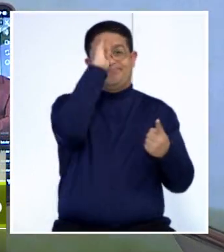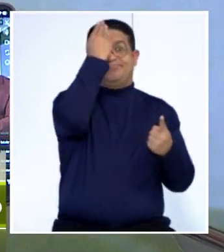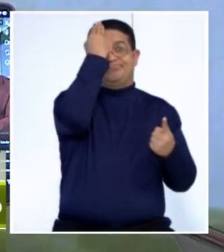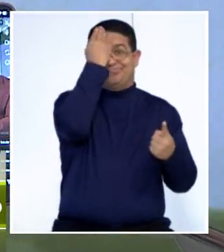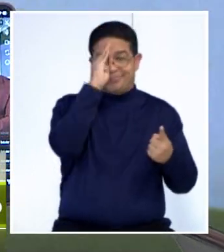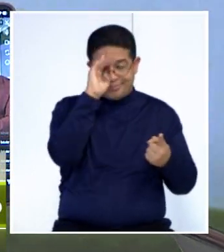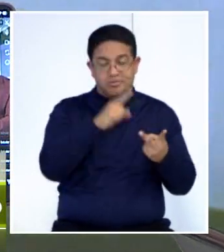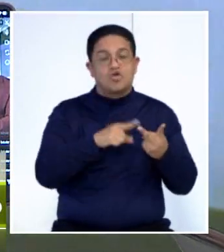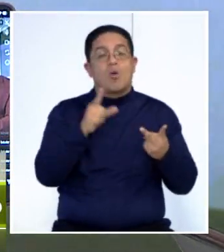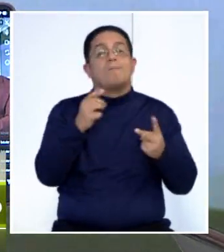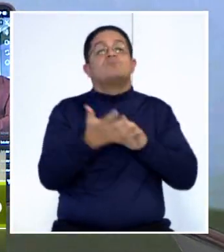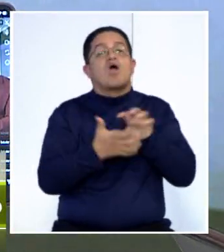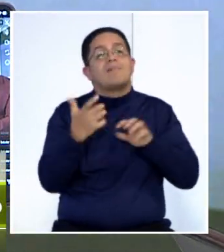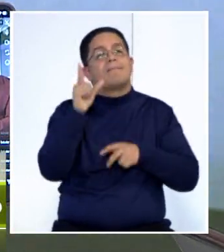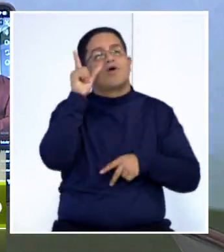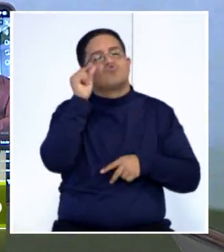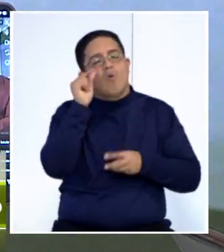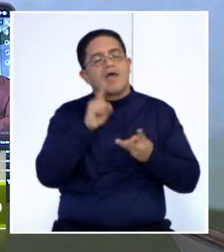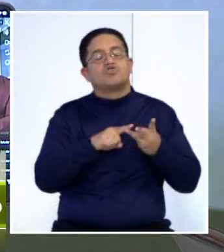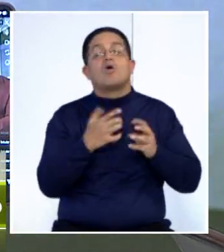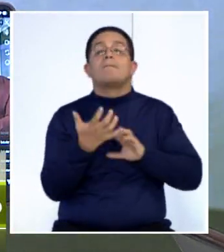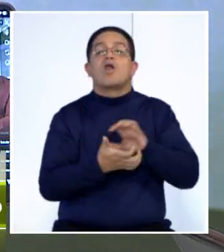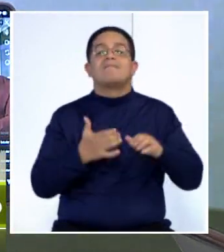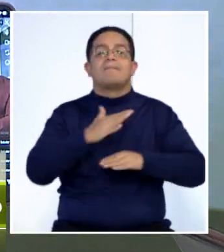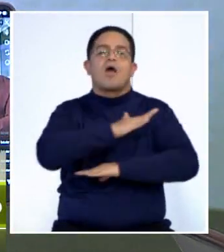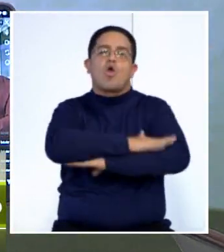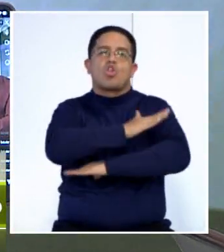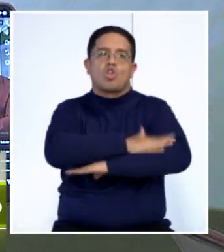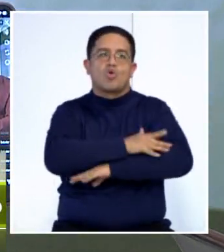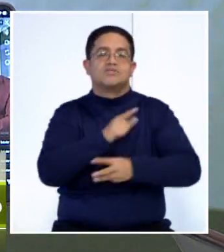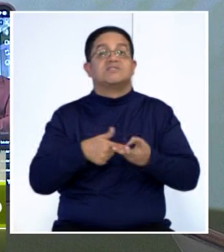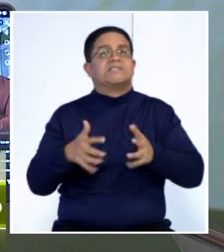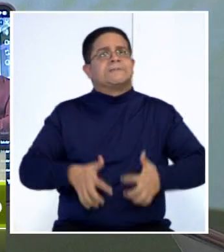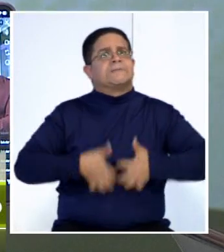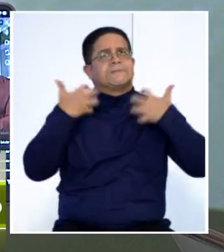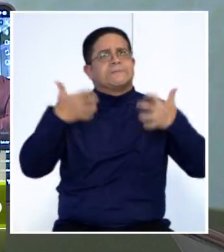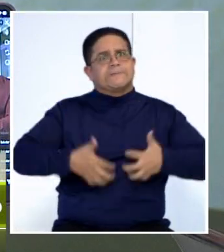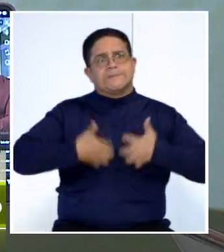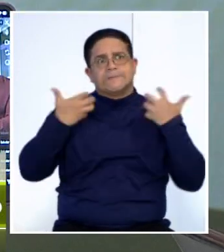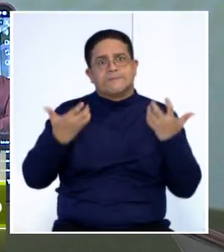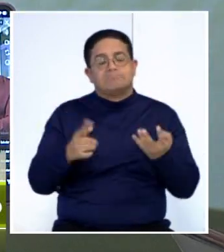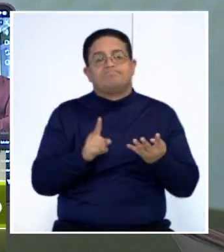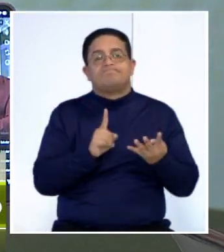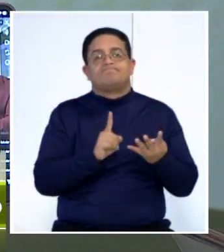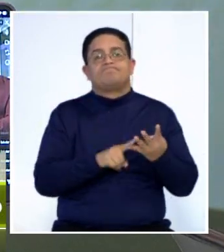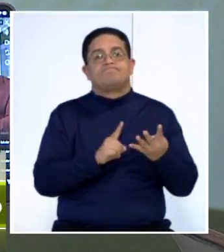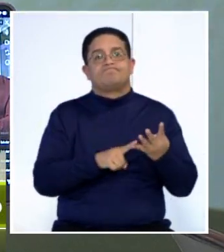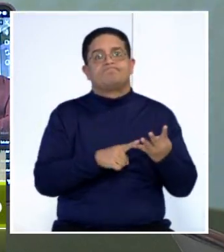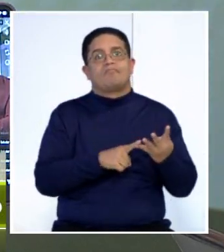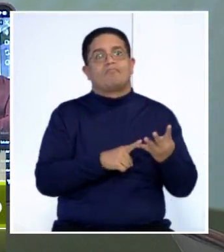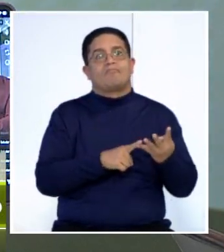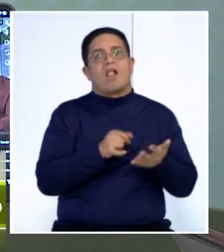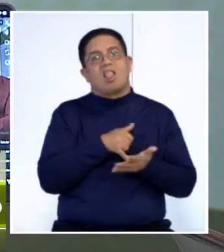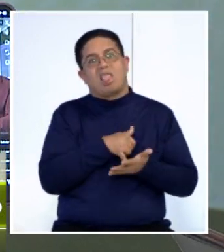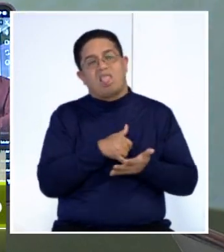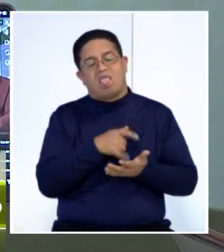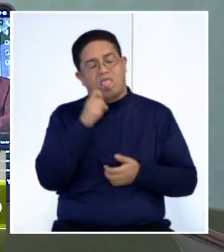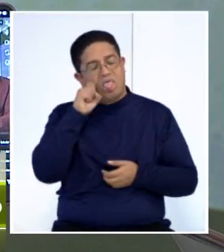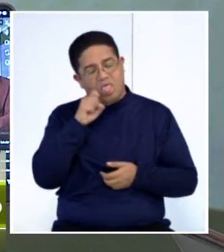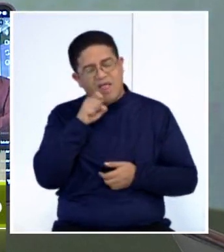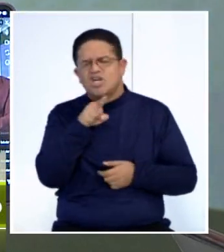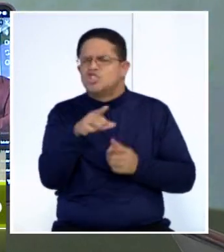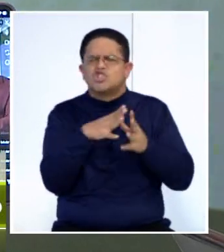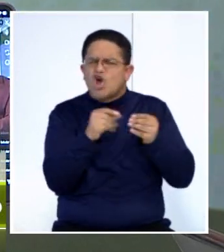trastornos de sueño, los trastornos de conducta, la irritabilidad, la labilidad afectiva. Todos esos forman parte de los